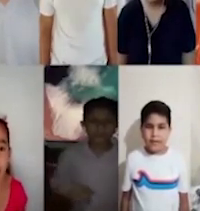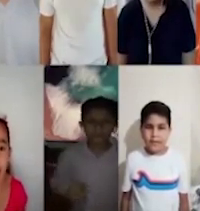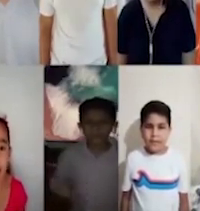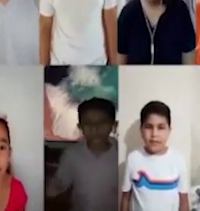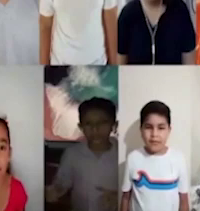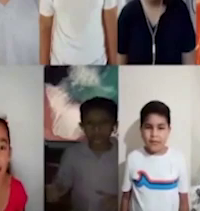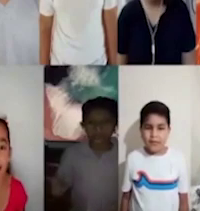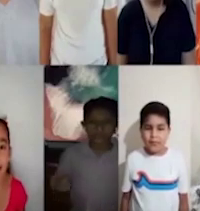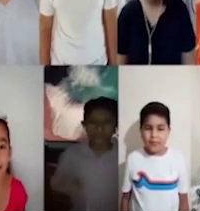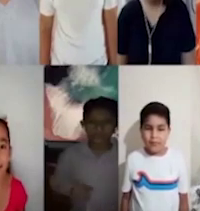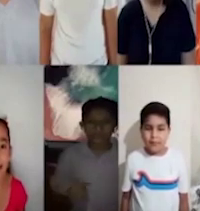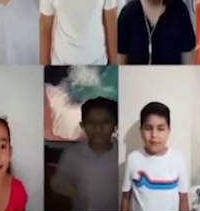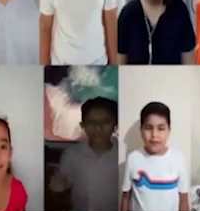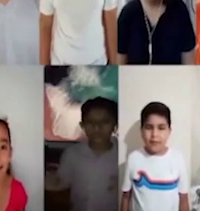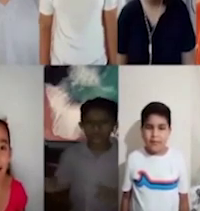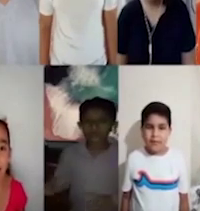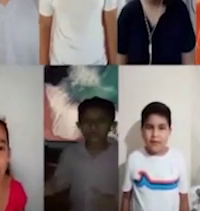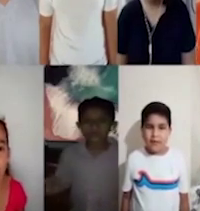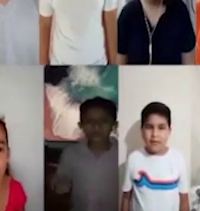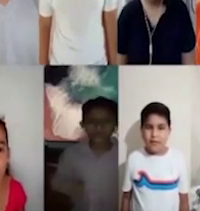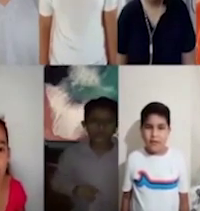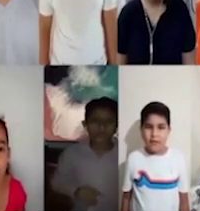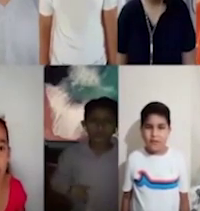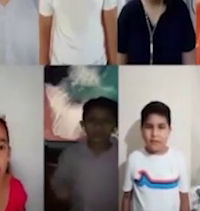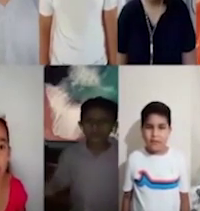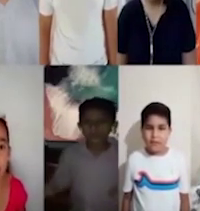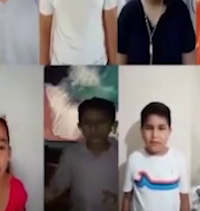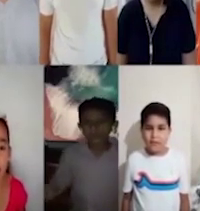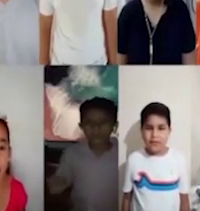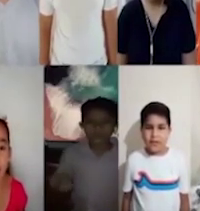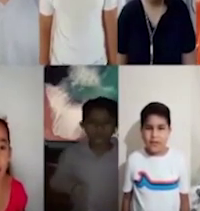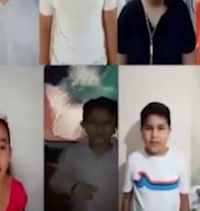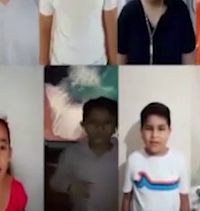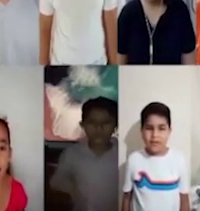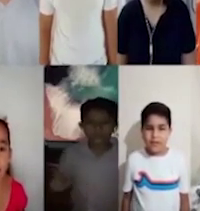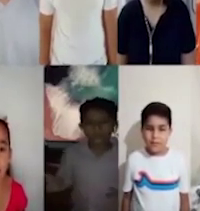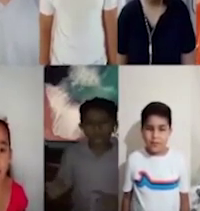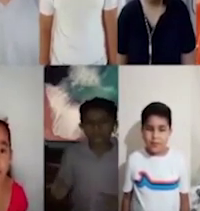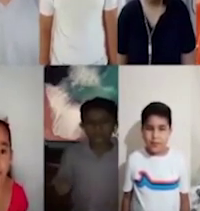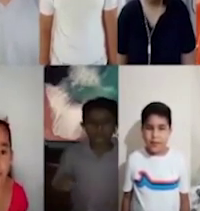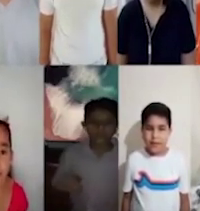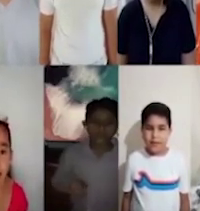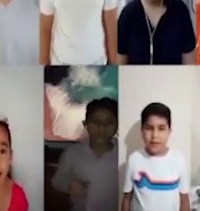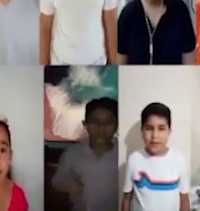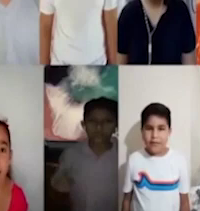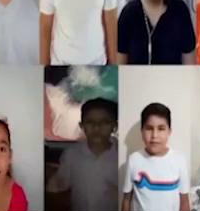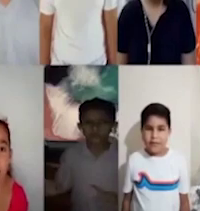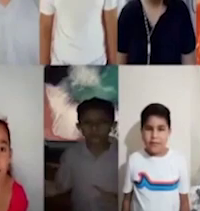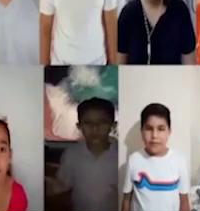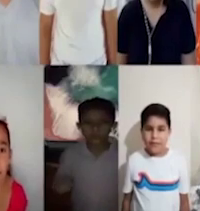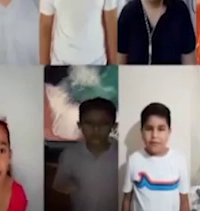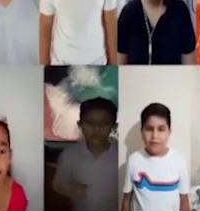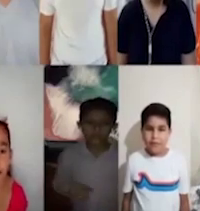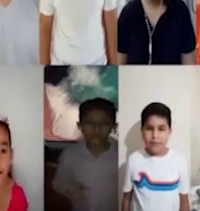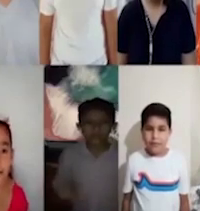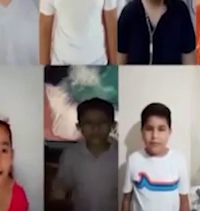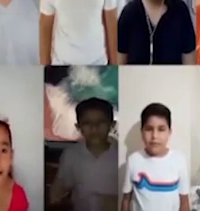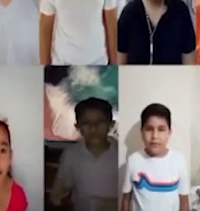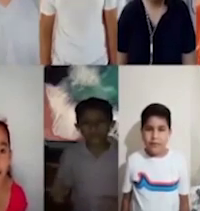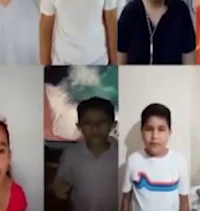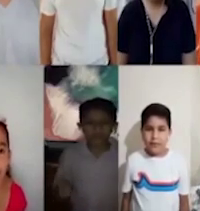a la praia se acercó envidia a las mochitas por su